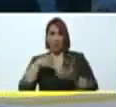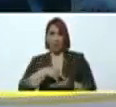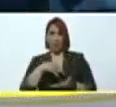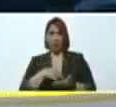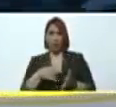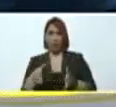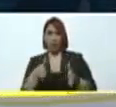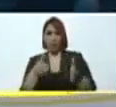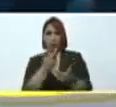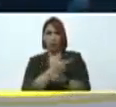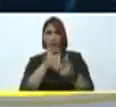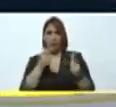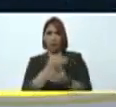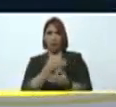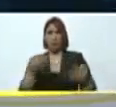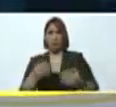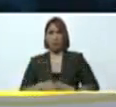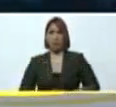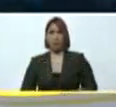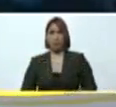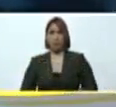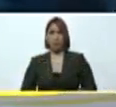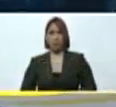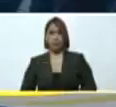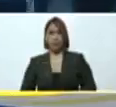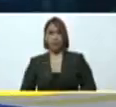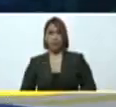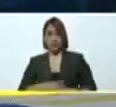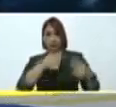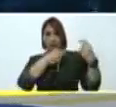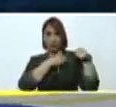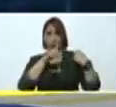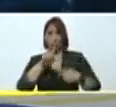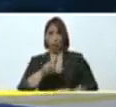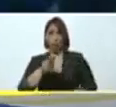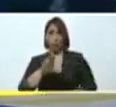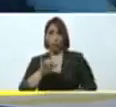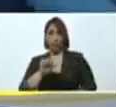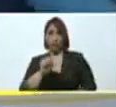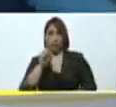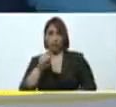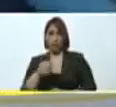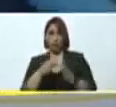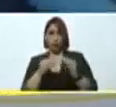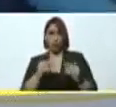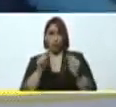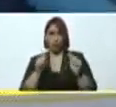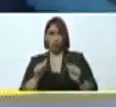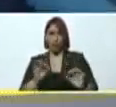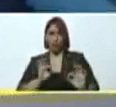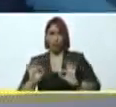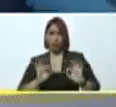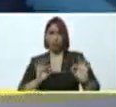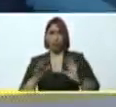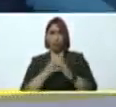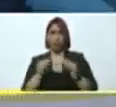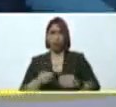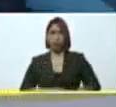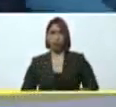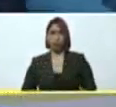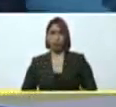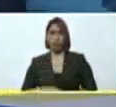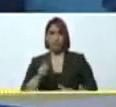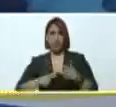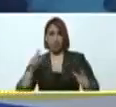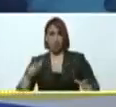Libertad. Excelente, Luis Alberto la mata. Felicidades a todos los actores y actrices, a toda la gente que